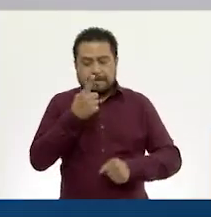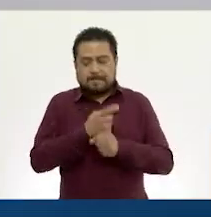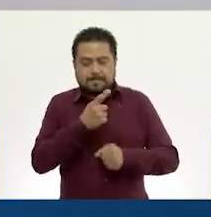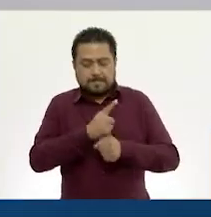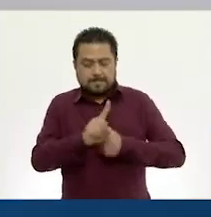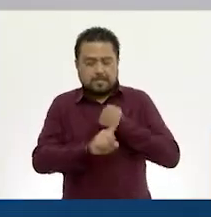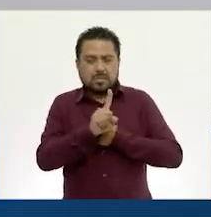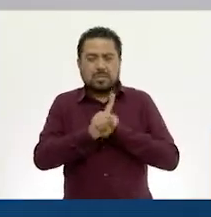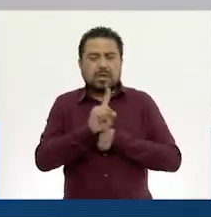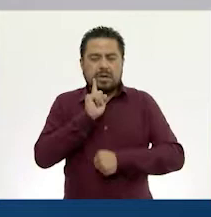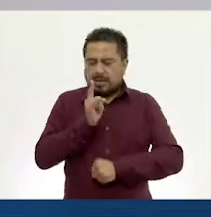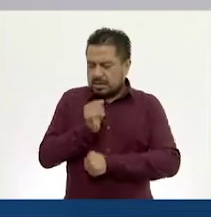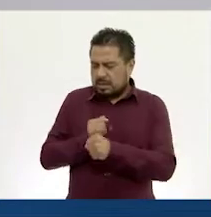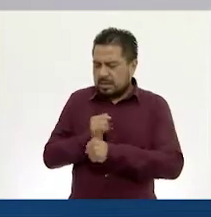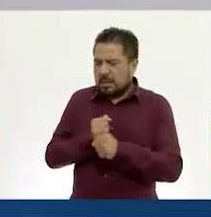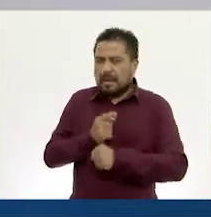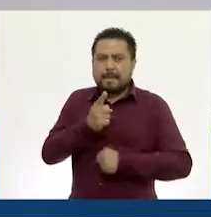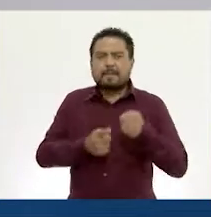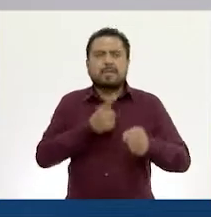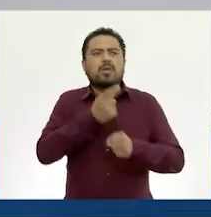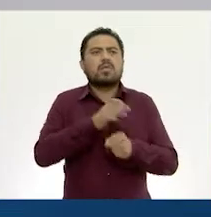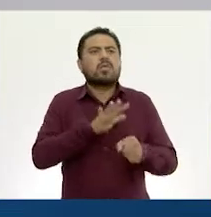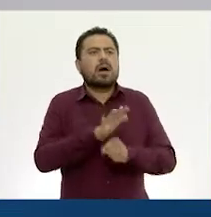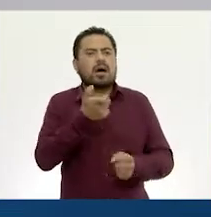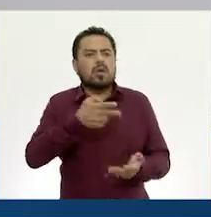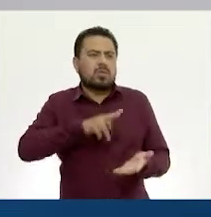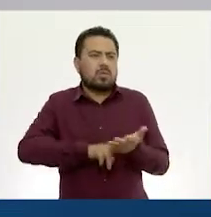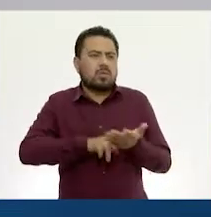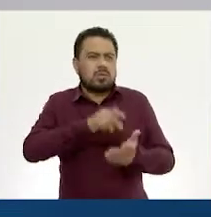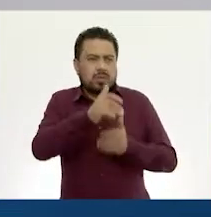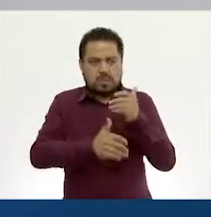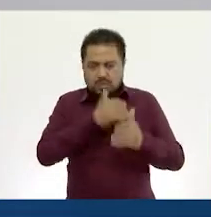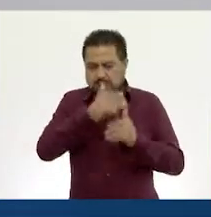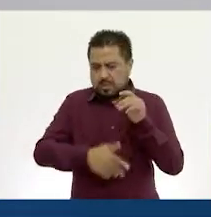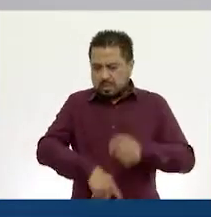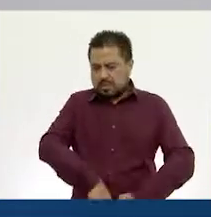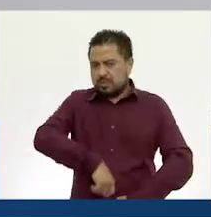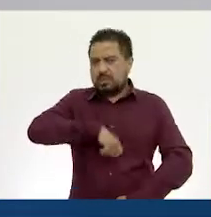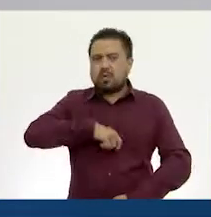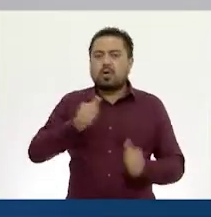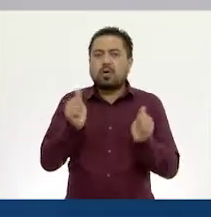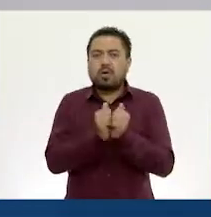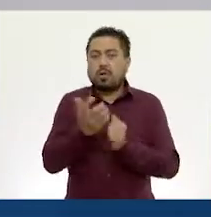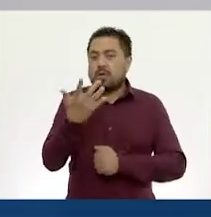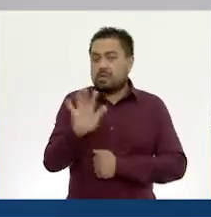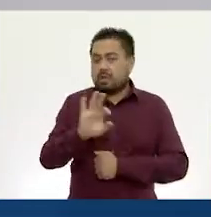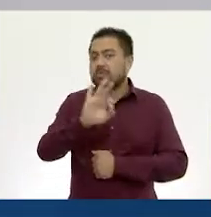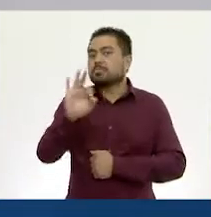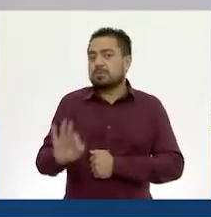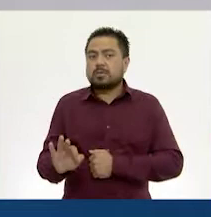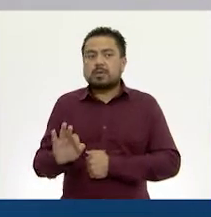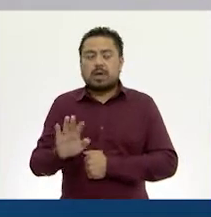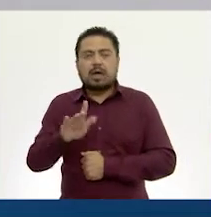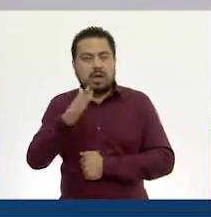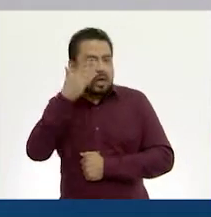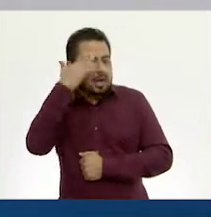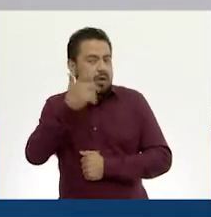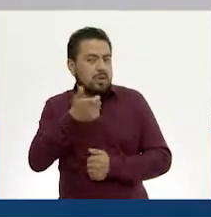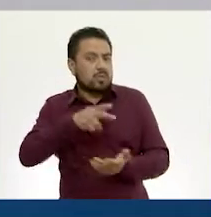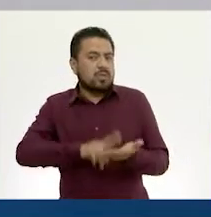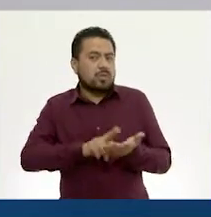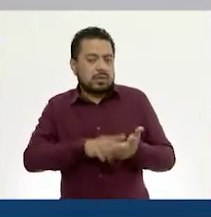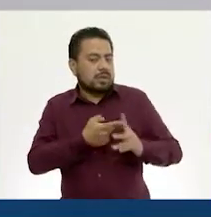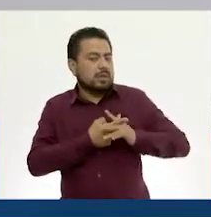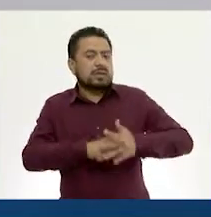problema consiste en averiguar primero cuál es el costo final de la chamarra con el 10%. Sabiendo que su costo